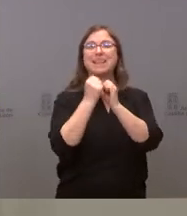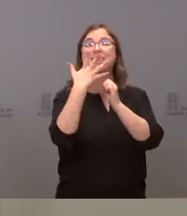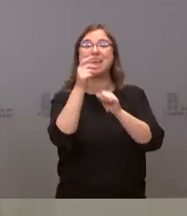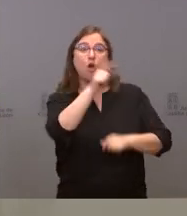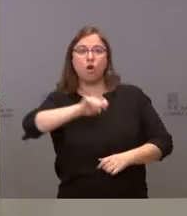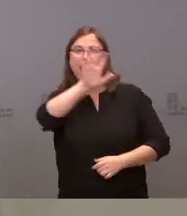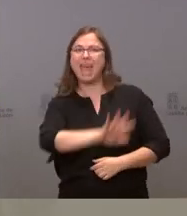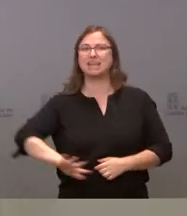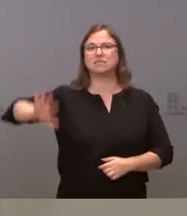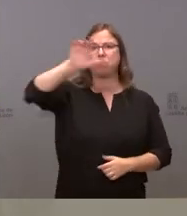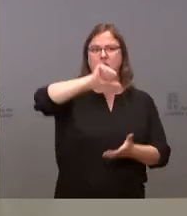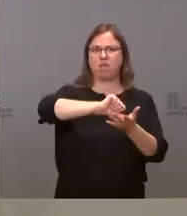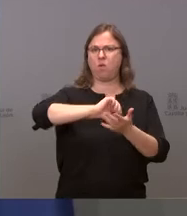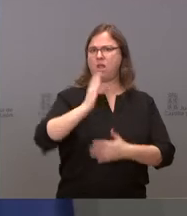España.